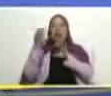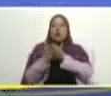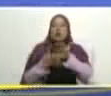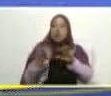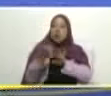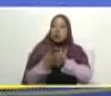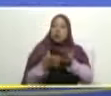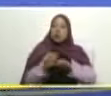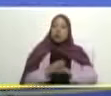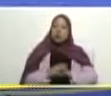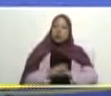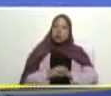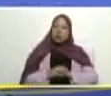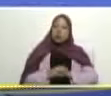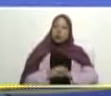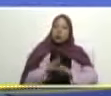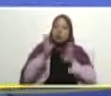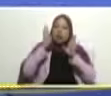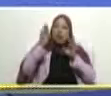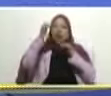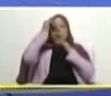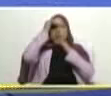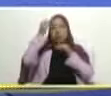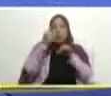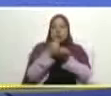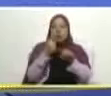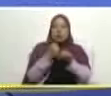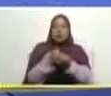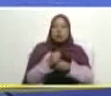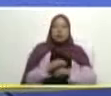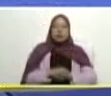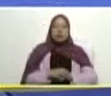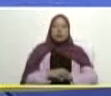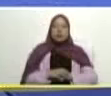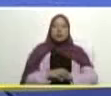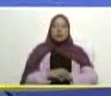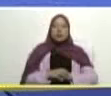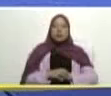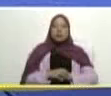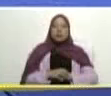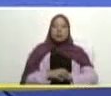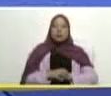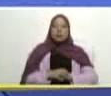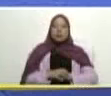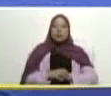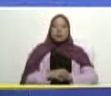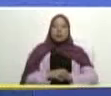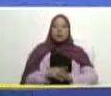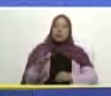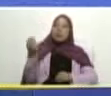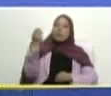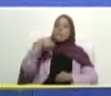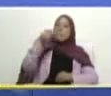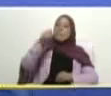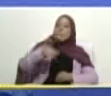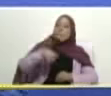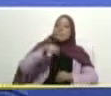por eso atención atención atención atención aquí están